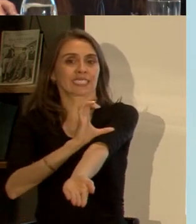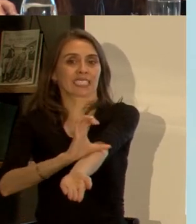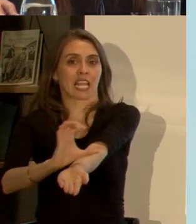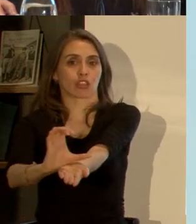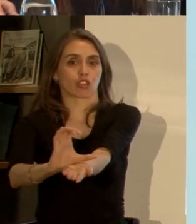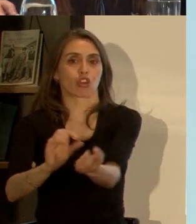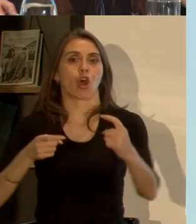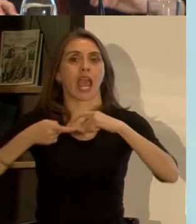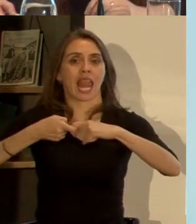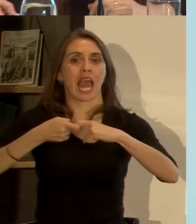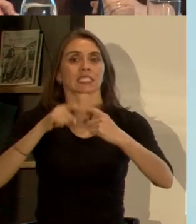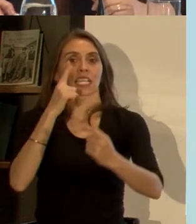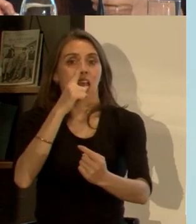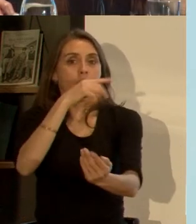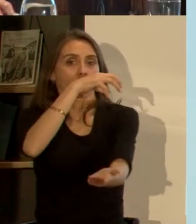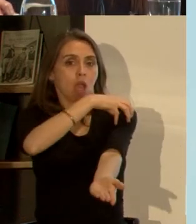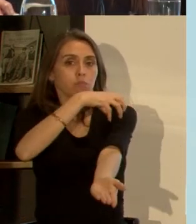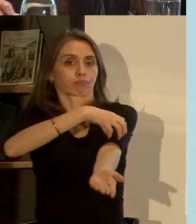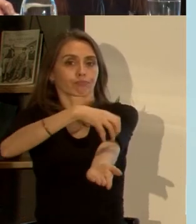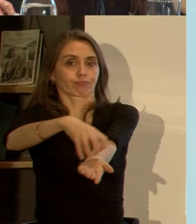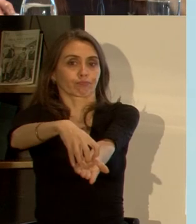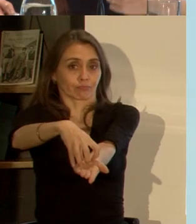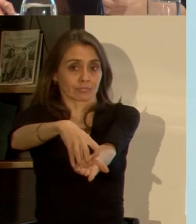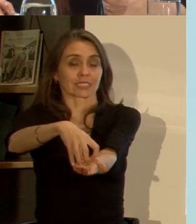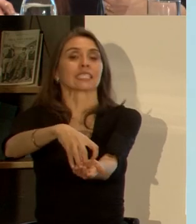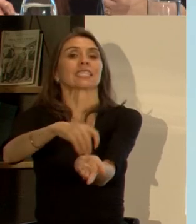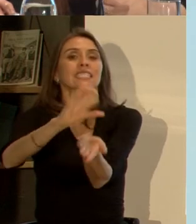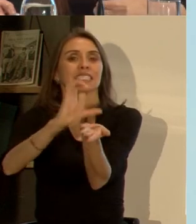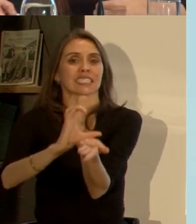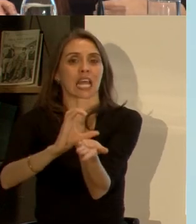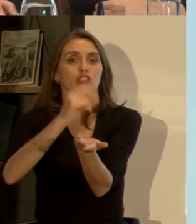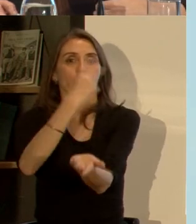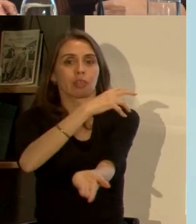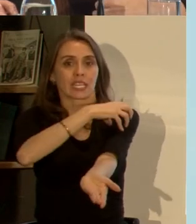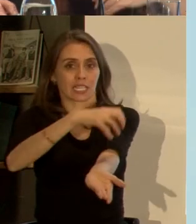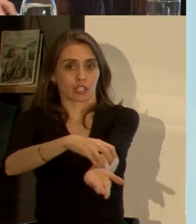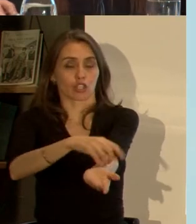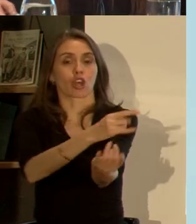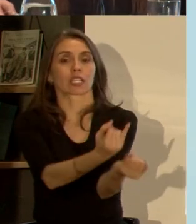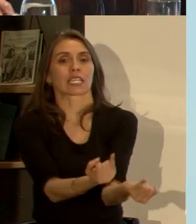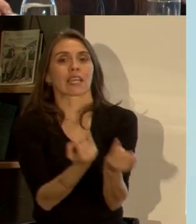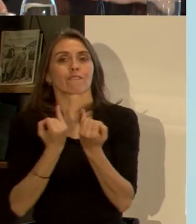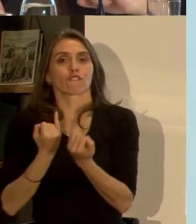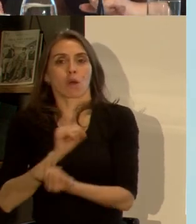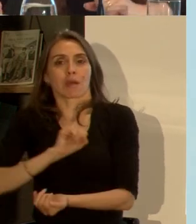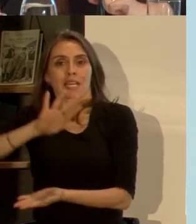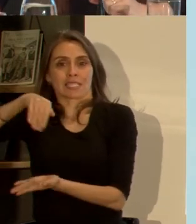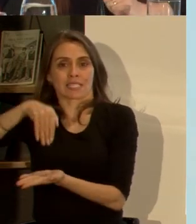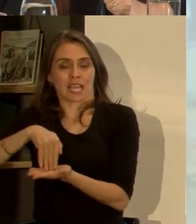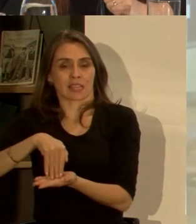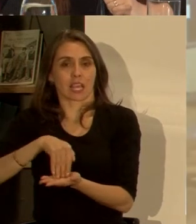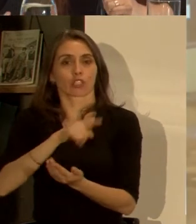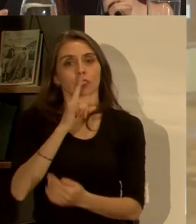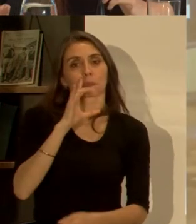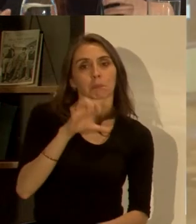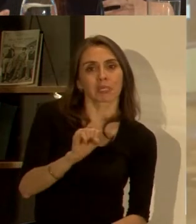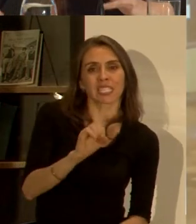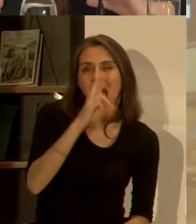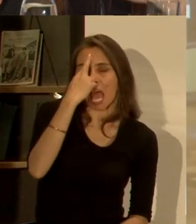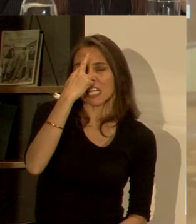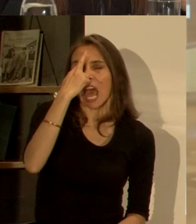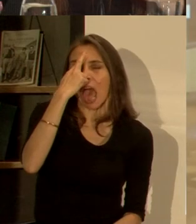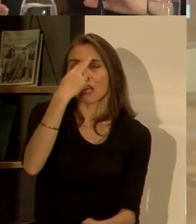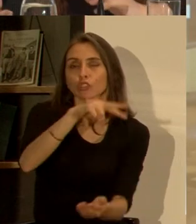decir cada región tiene un Centro Regional que nos informa al nivel central cuando ocurre algo extraño en regiones